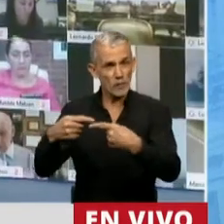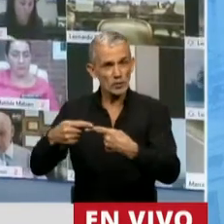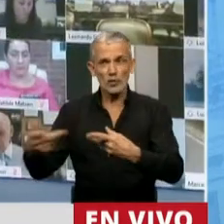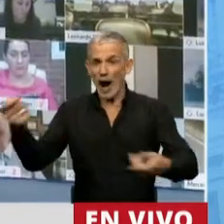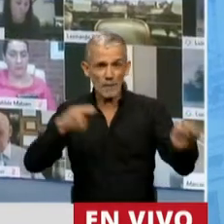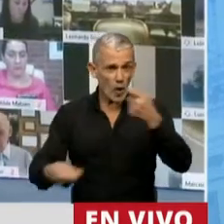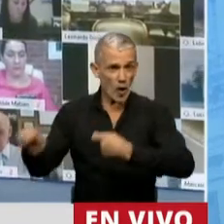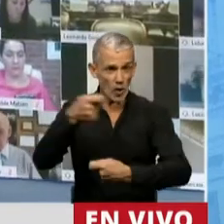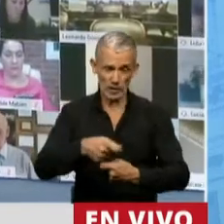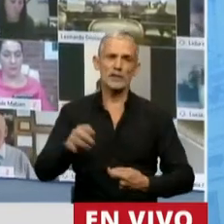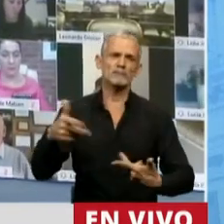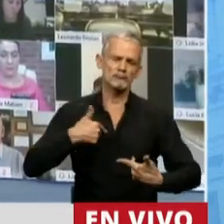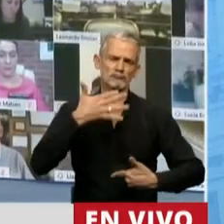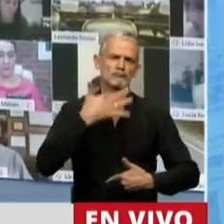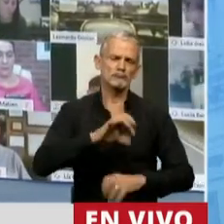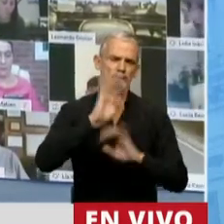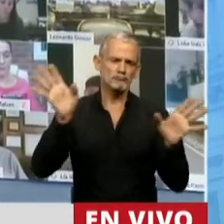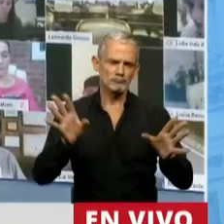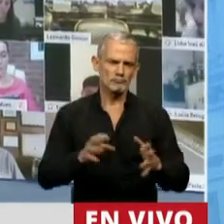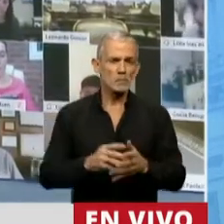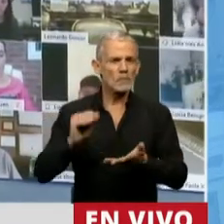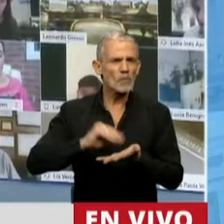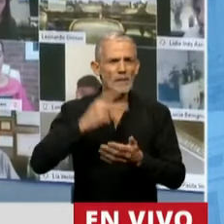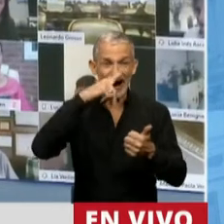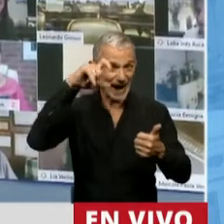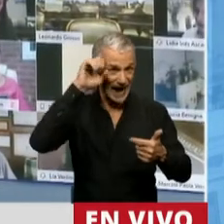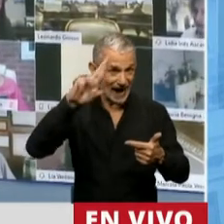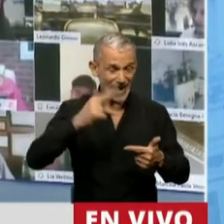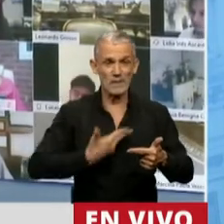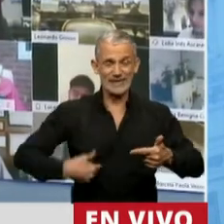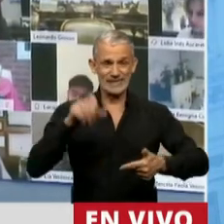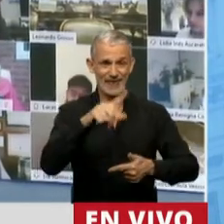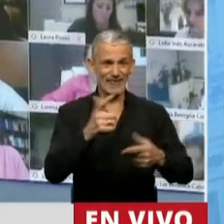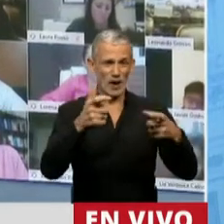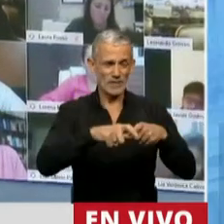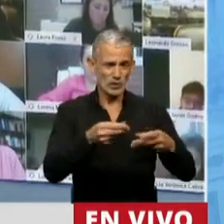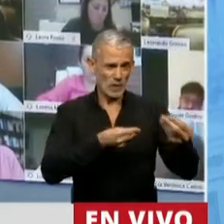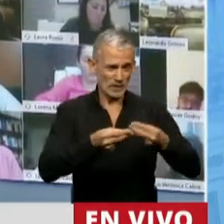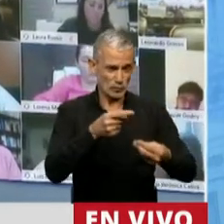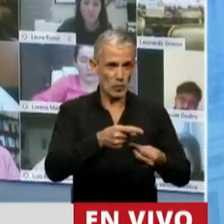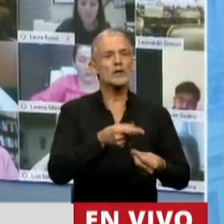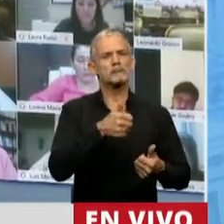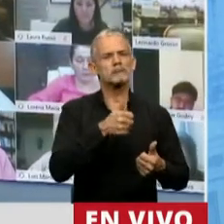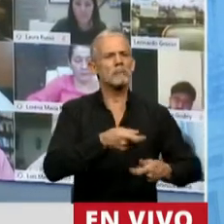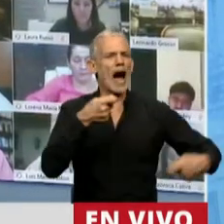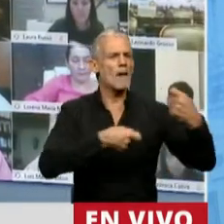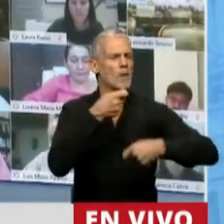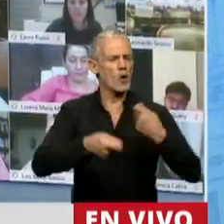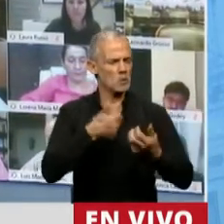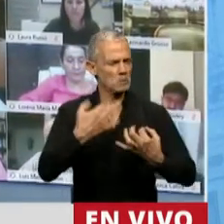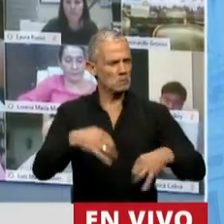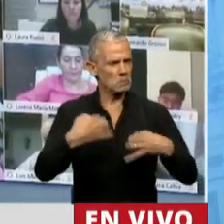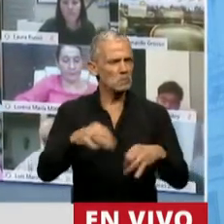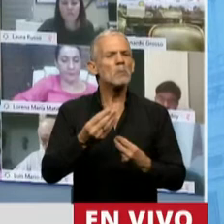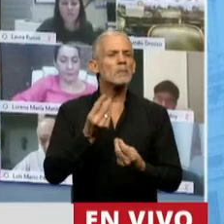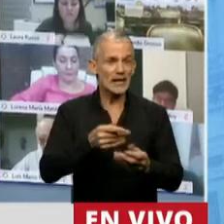aportes sustanciales. En particular, a Carlos Heller, presidente de la Comisión de Presupuestos, que ha hecho aportes sustantivos para